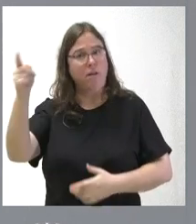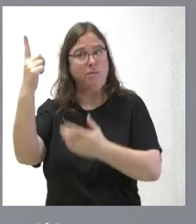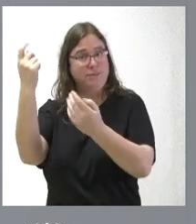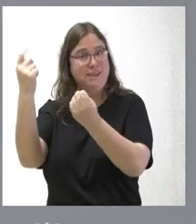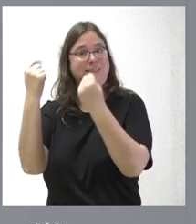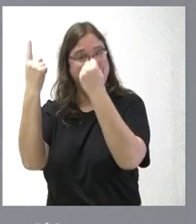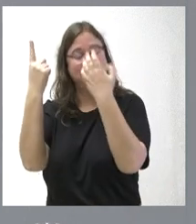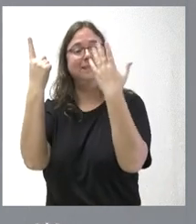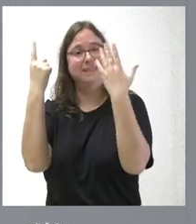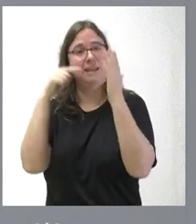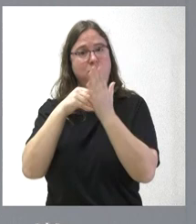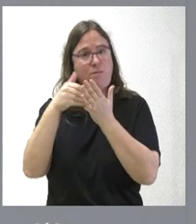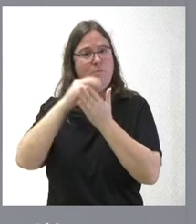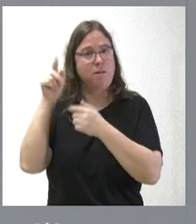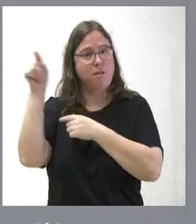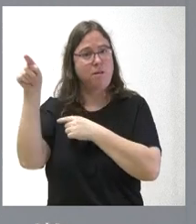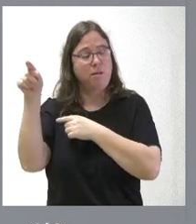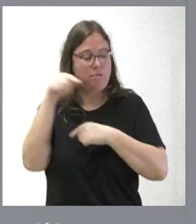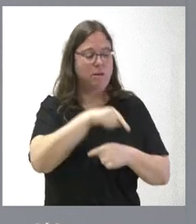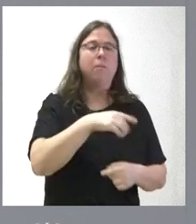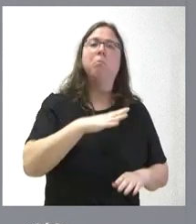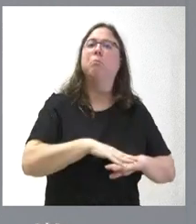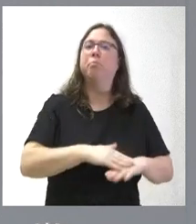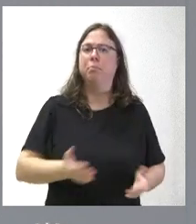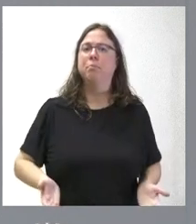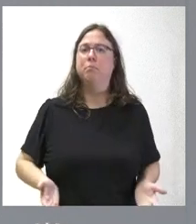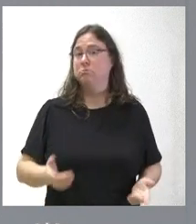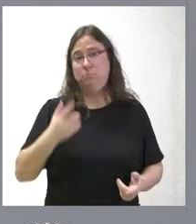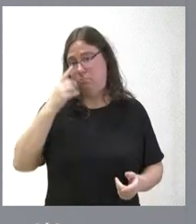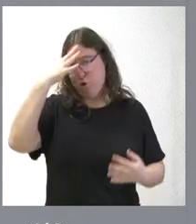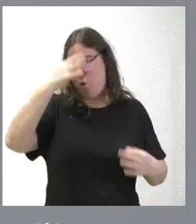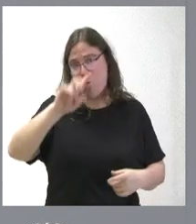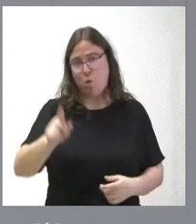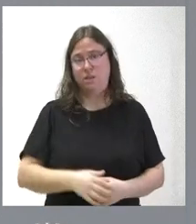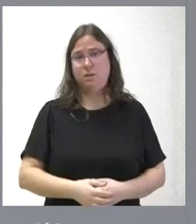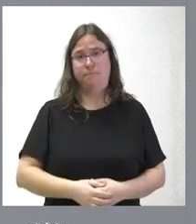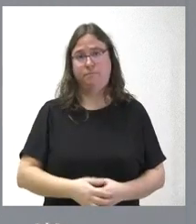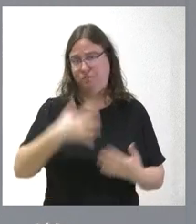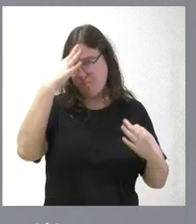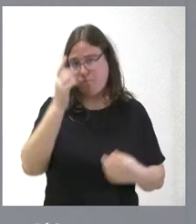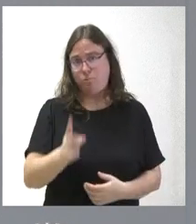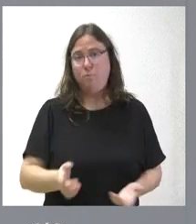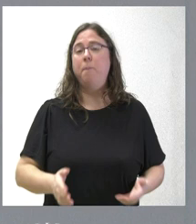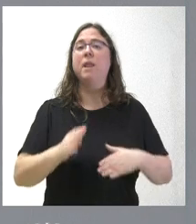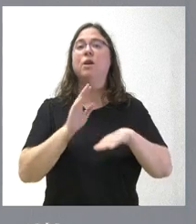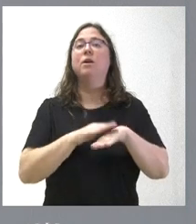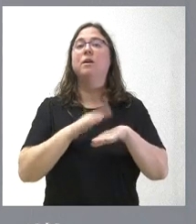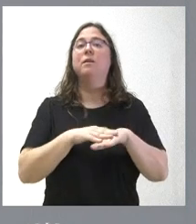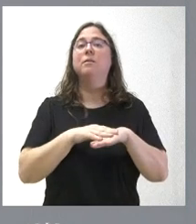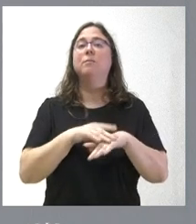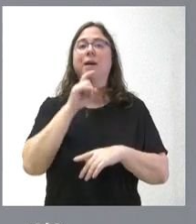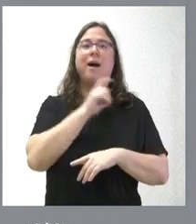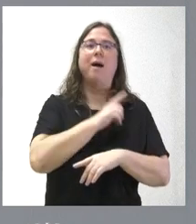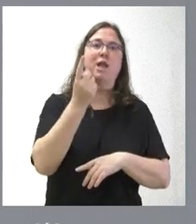antes de esta cesión realizar esta aportación económica. nos parece razonable porque se ha anunciado 150